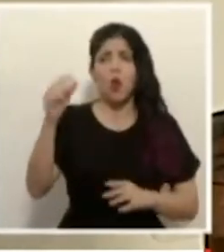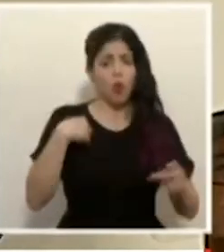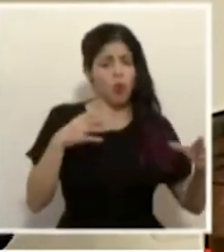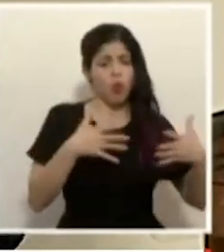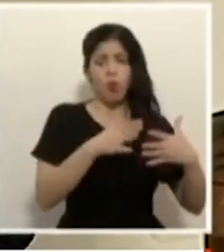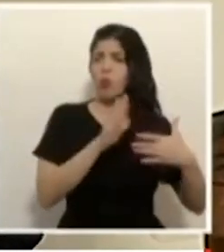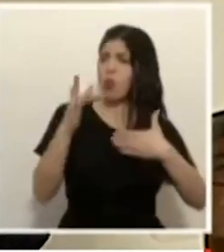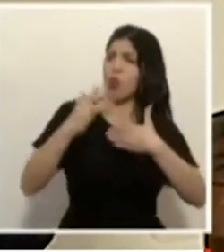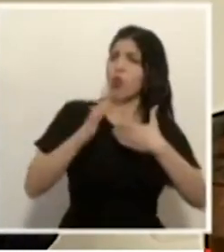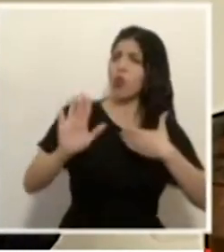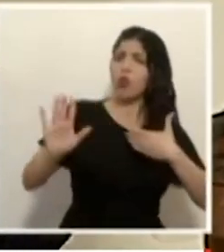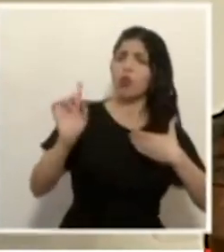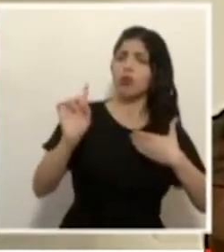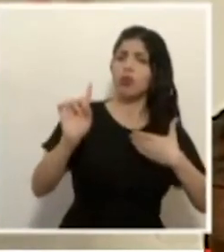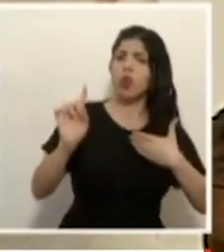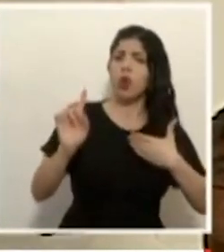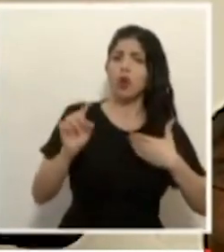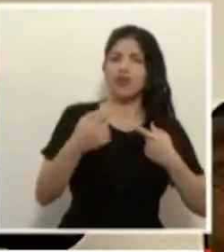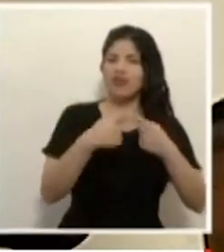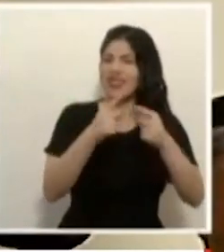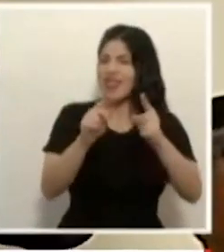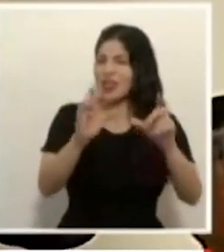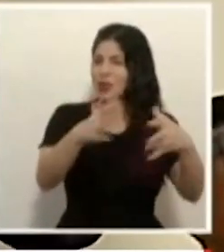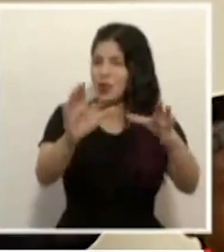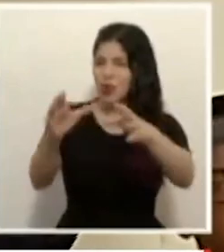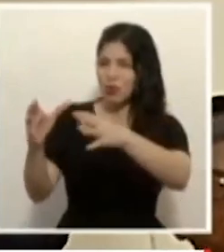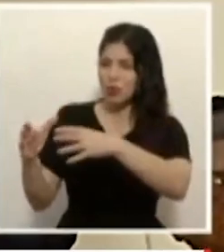no. De distintos sectores.